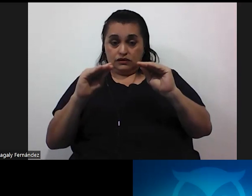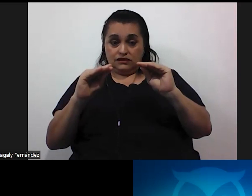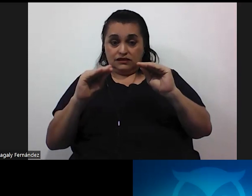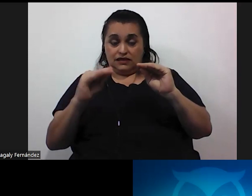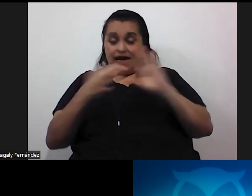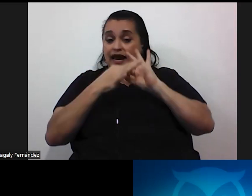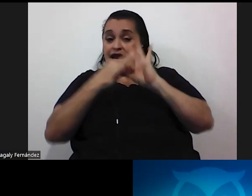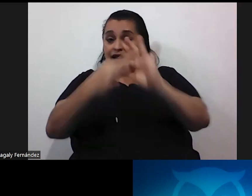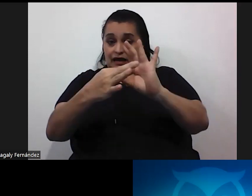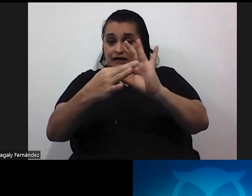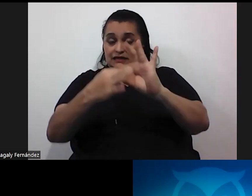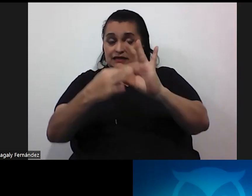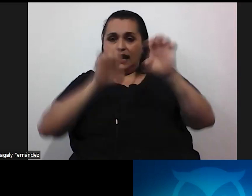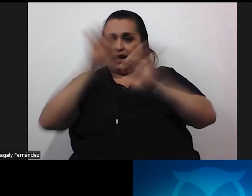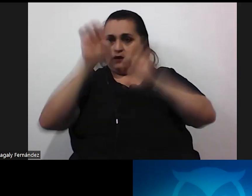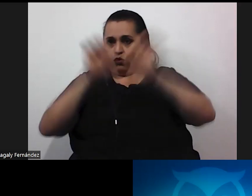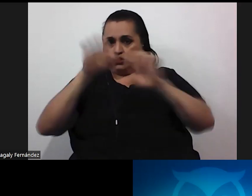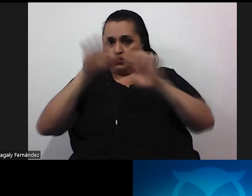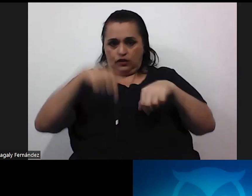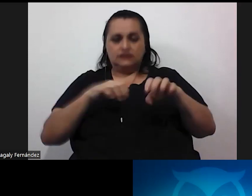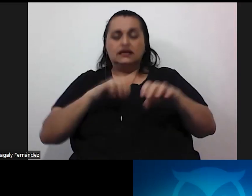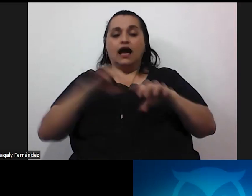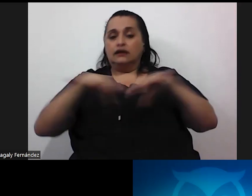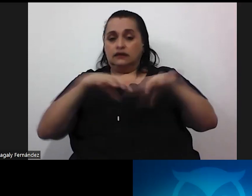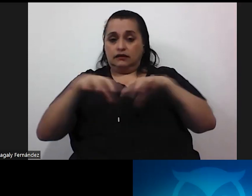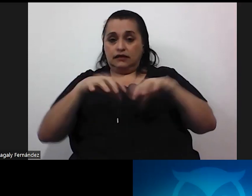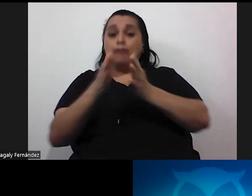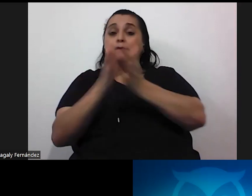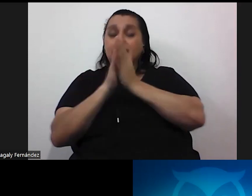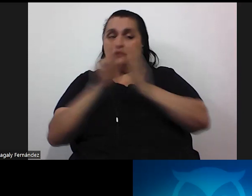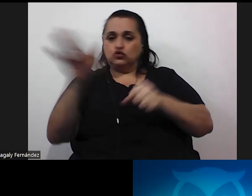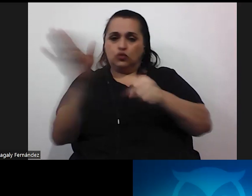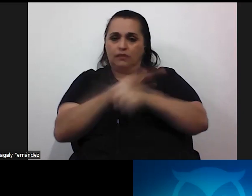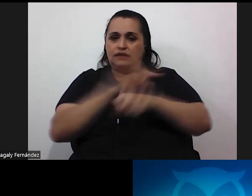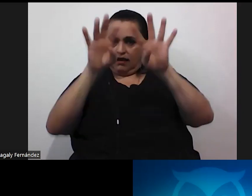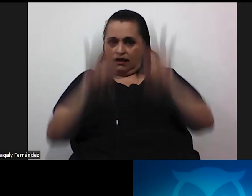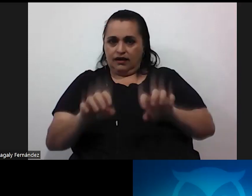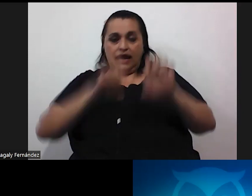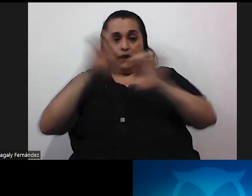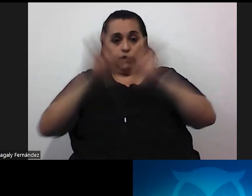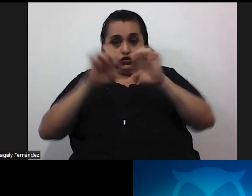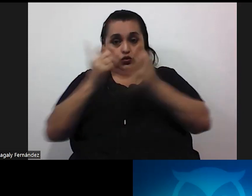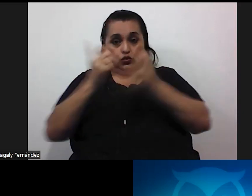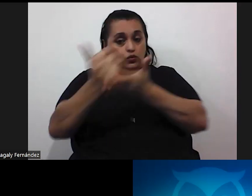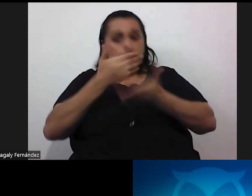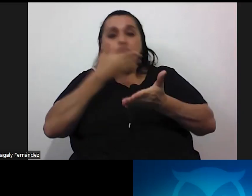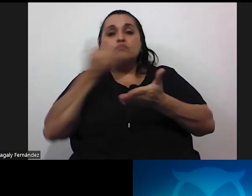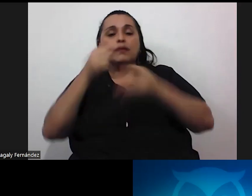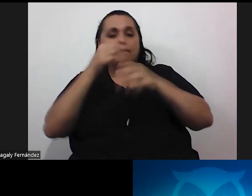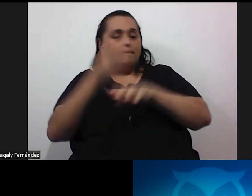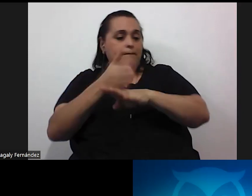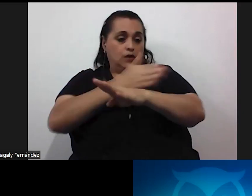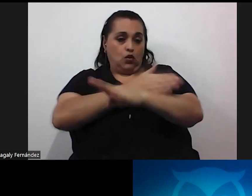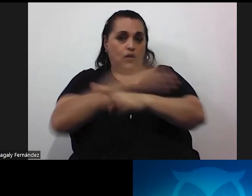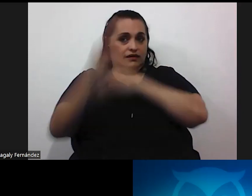enlace para la evaluación de esta actividad les pedimos completar la evaluación que siempre nos ayuda a poder mejorar el tipo